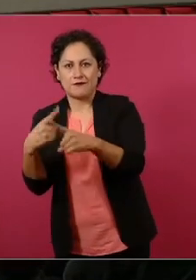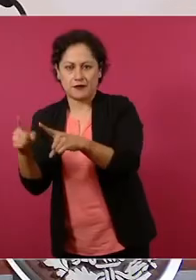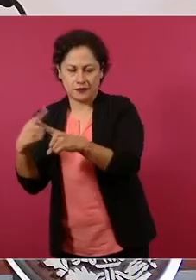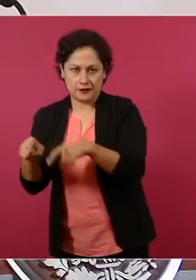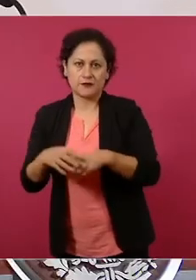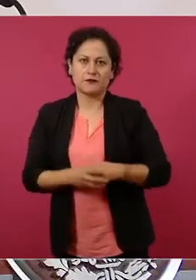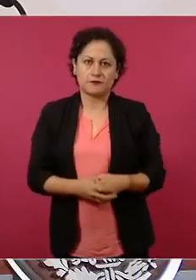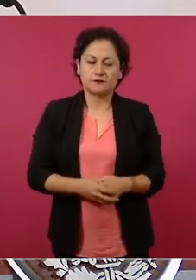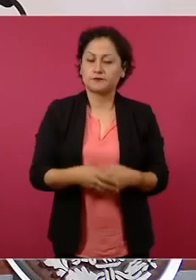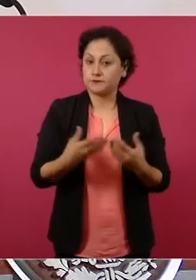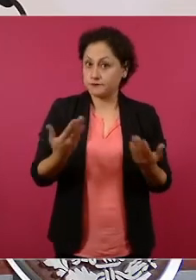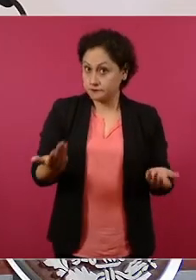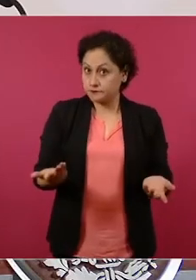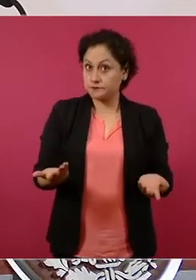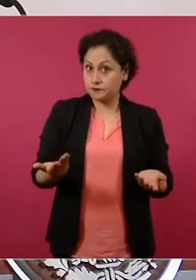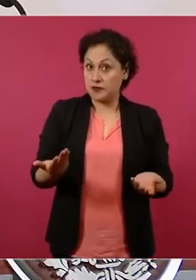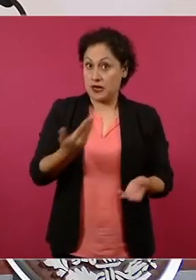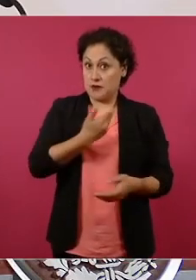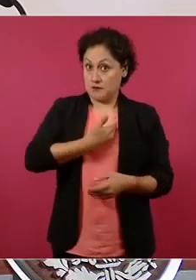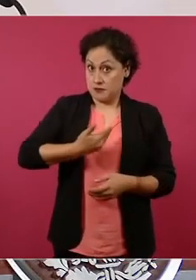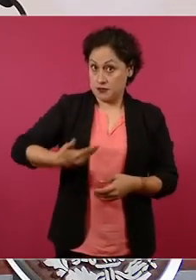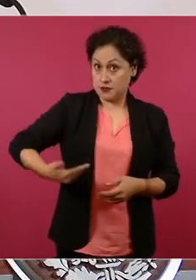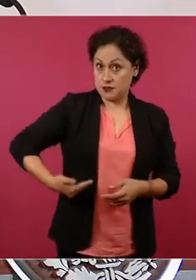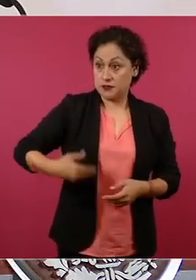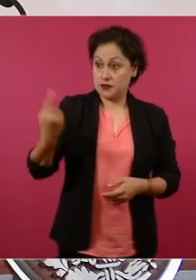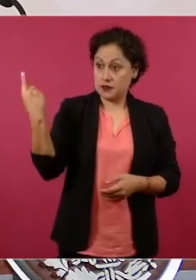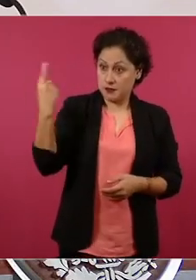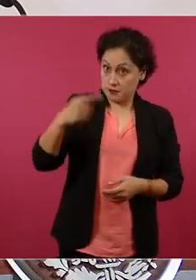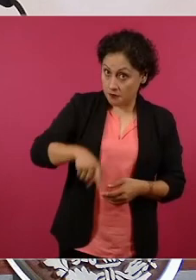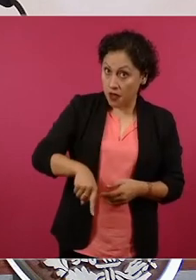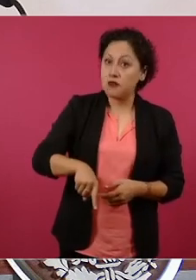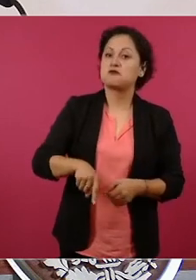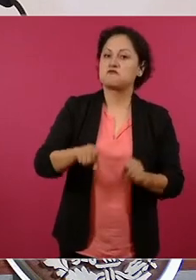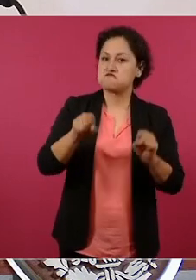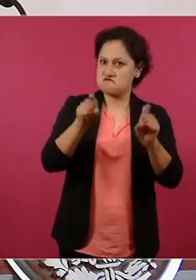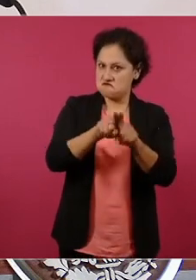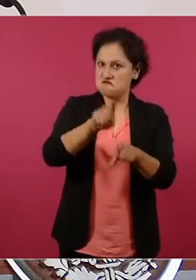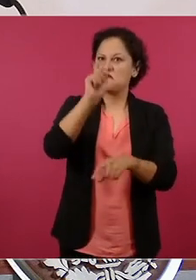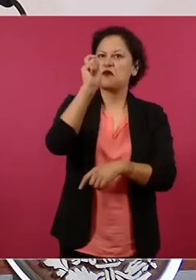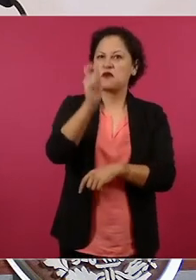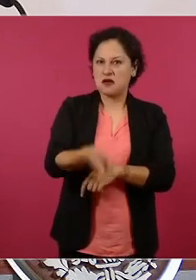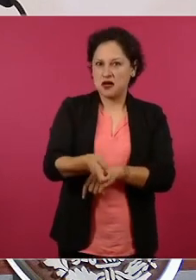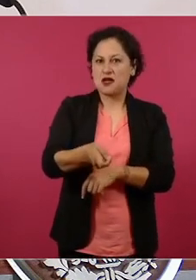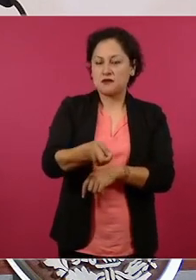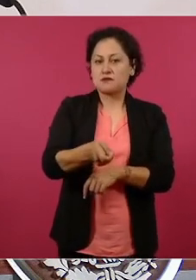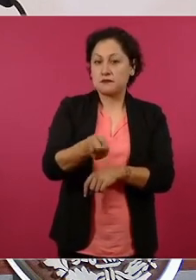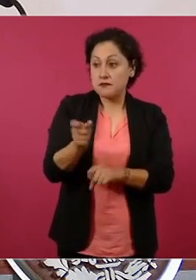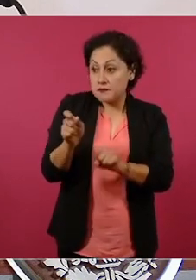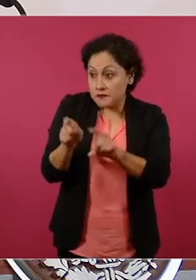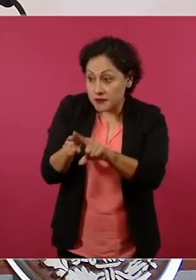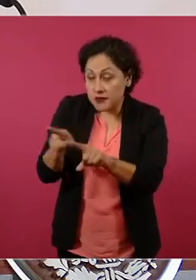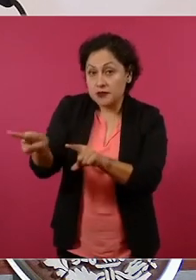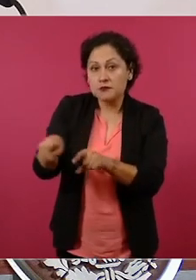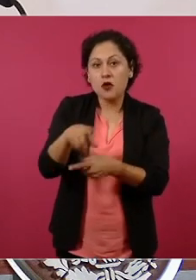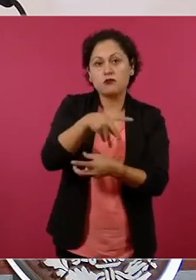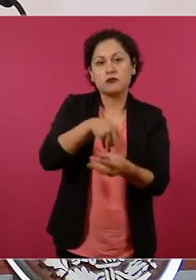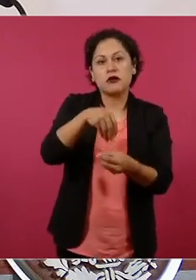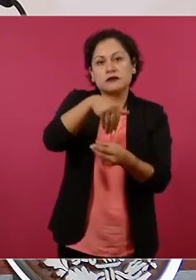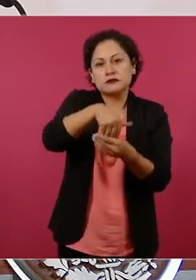instrucción también del presidente, y es muy importante, se ha tenido un ahorro de alrededor de